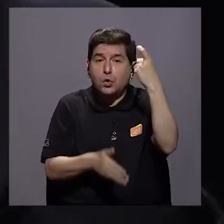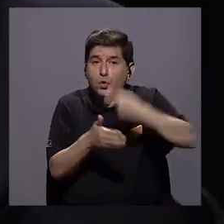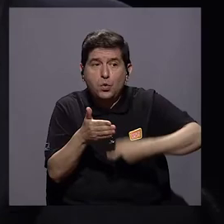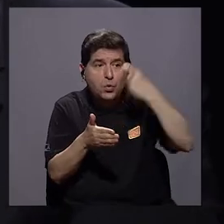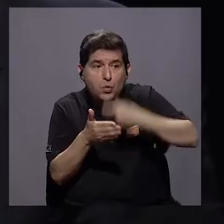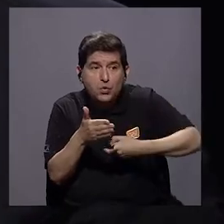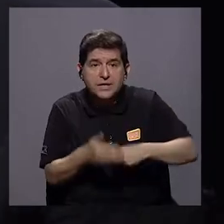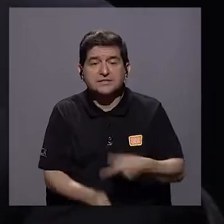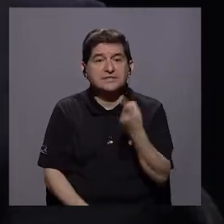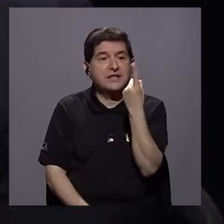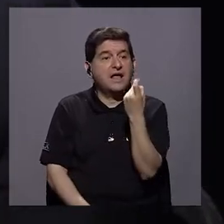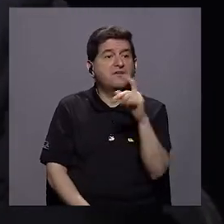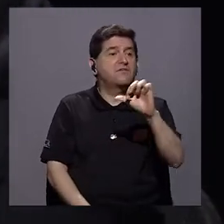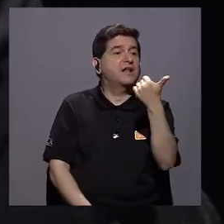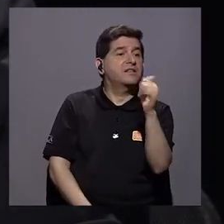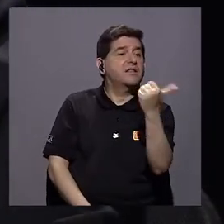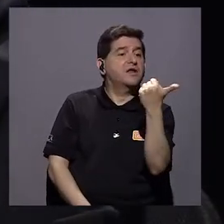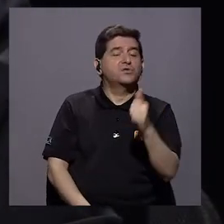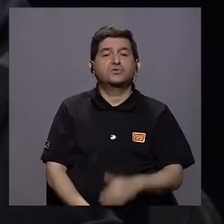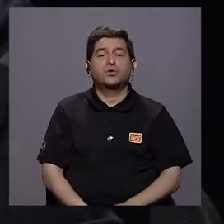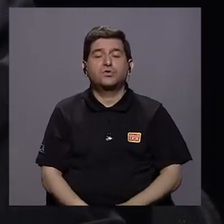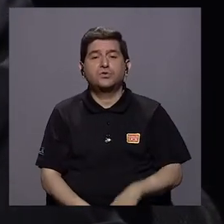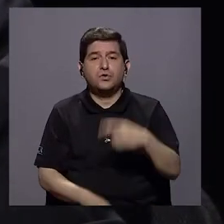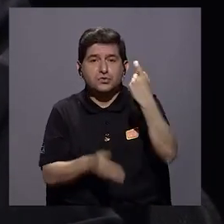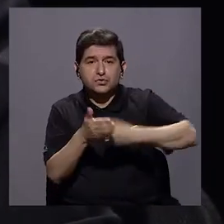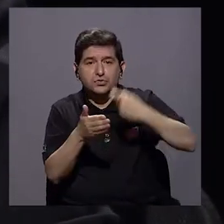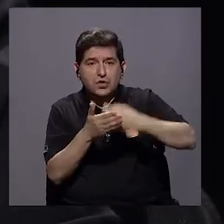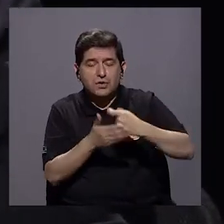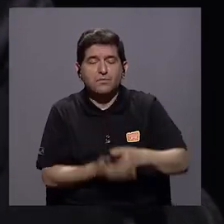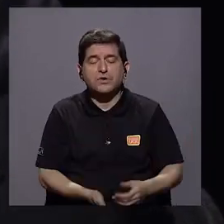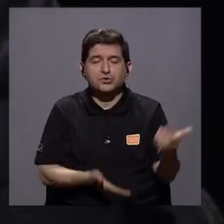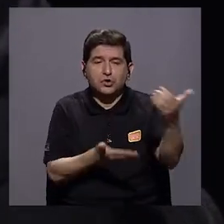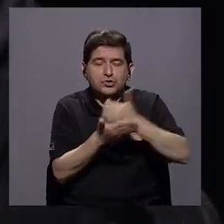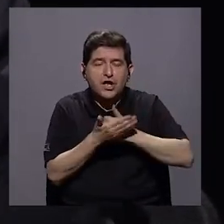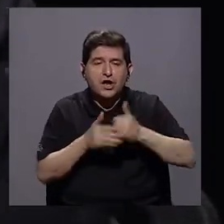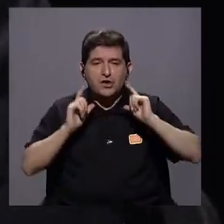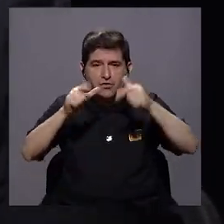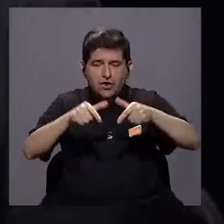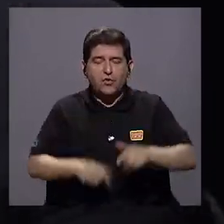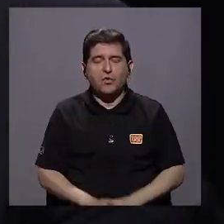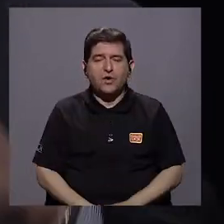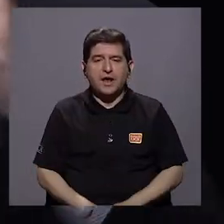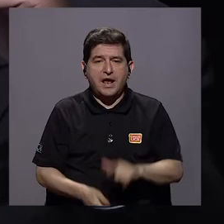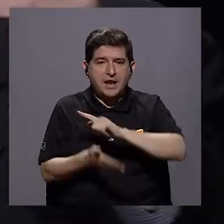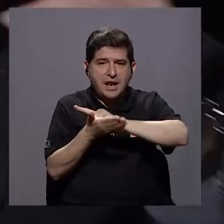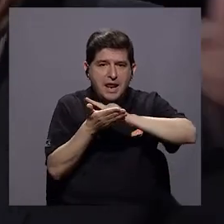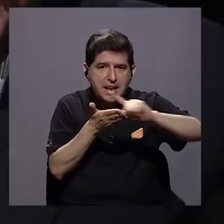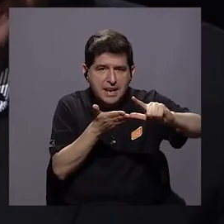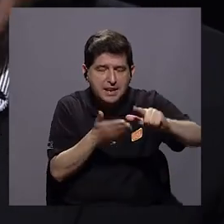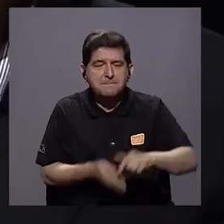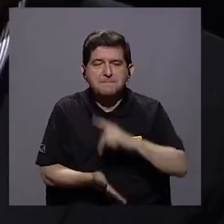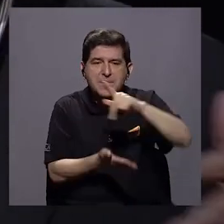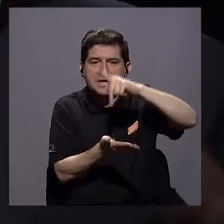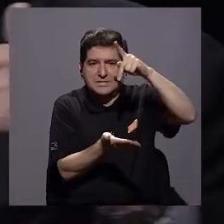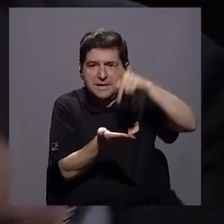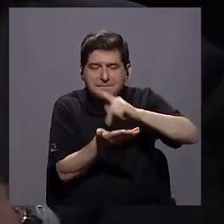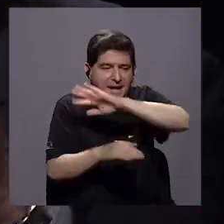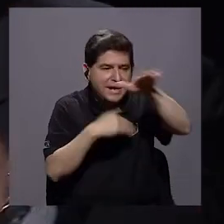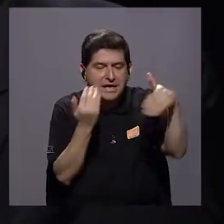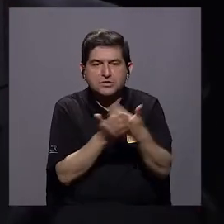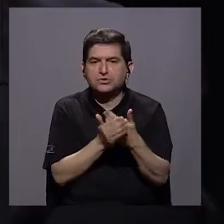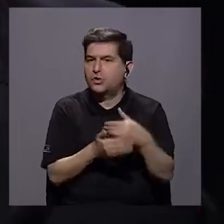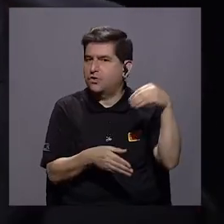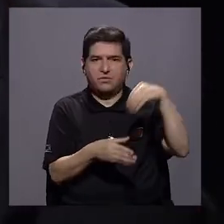impuesto y todavía faltan los otros impuestos municipales. Recolección de basura, el caño, limpieza de parques.